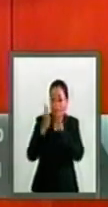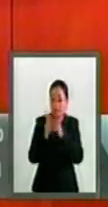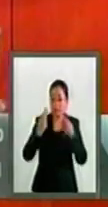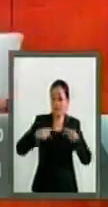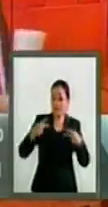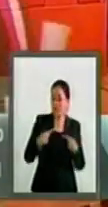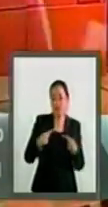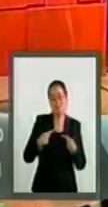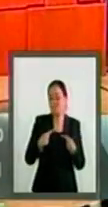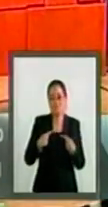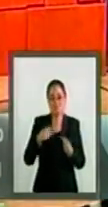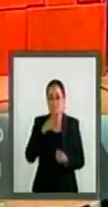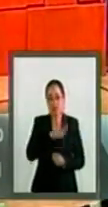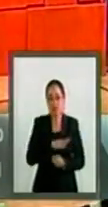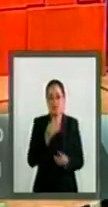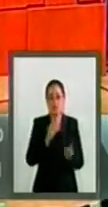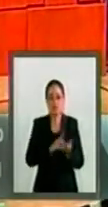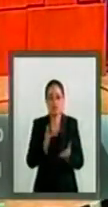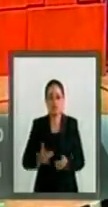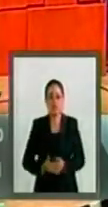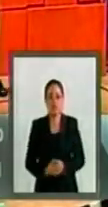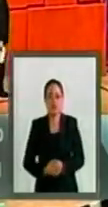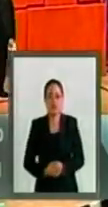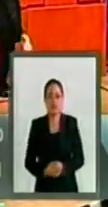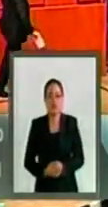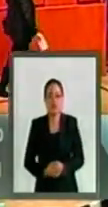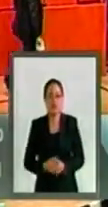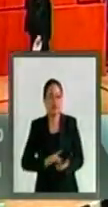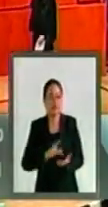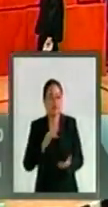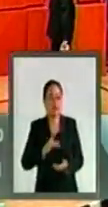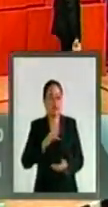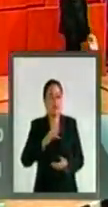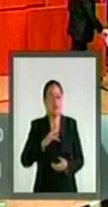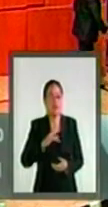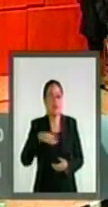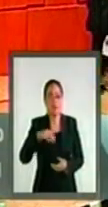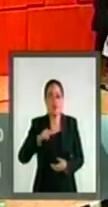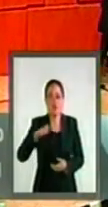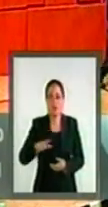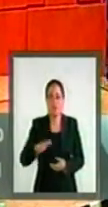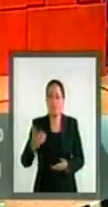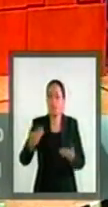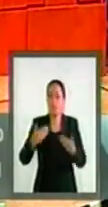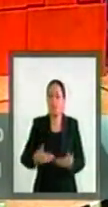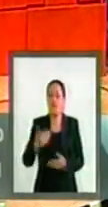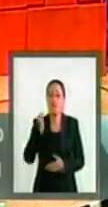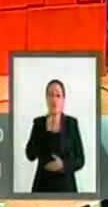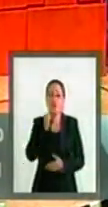popular. Muchas gracias. Gracias, don Daniel Barlett. Senador Gerardo Flores.